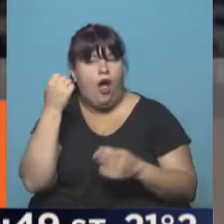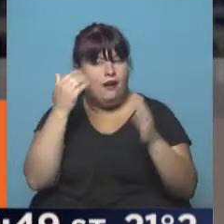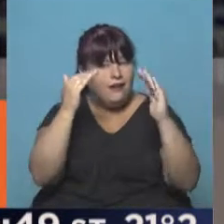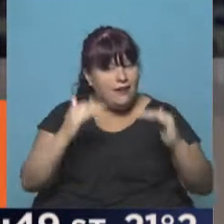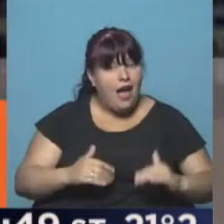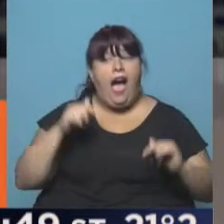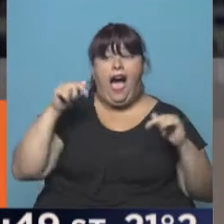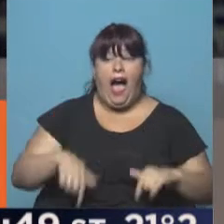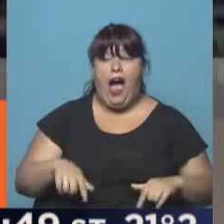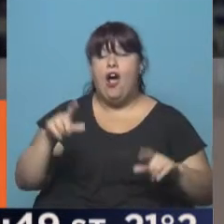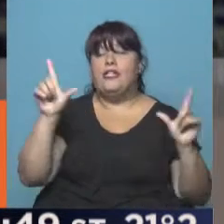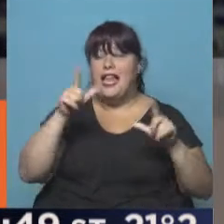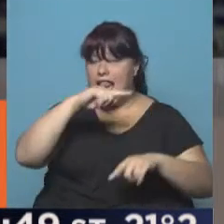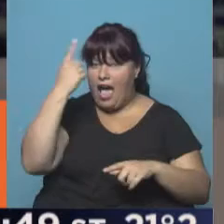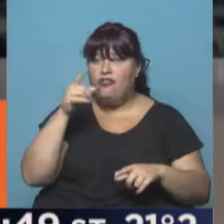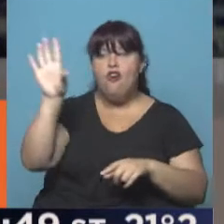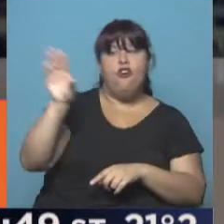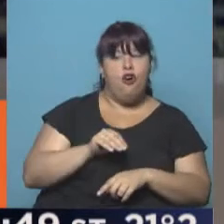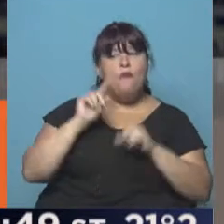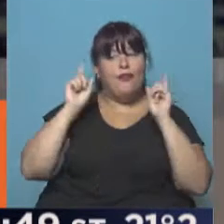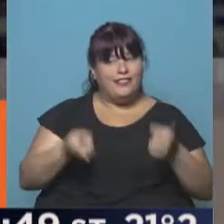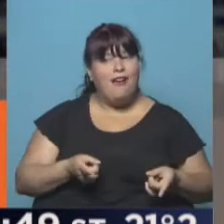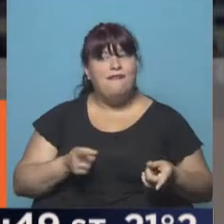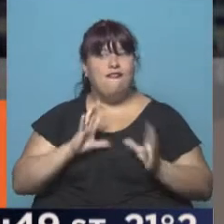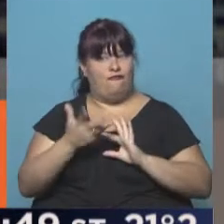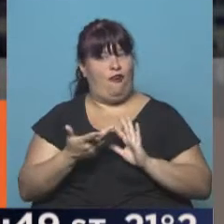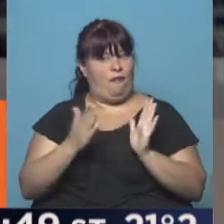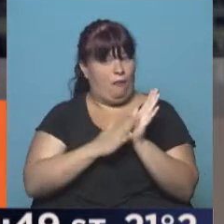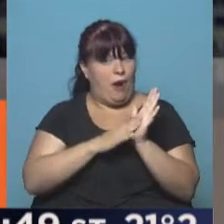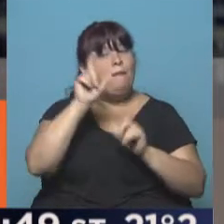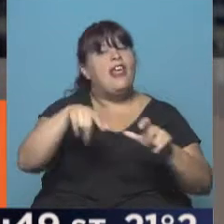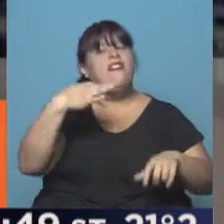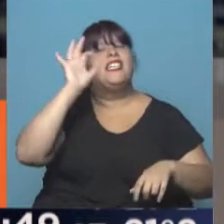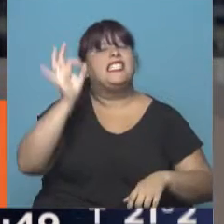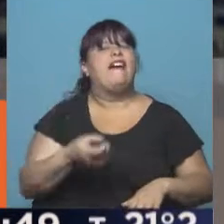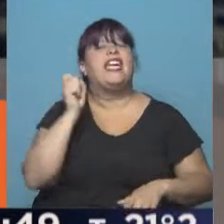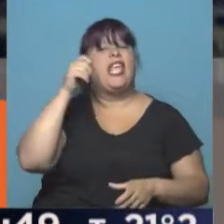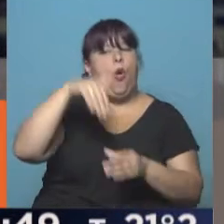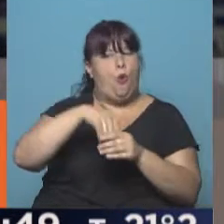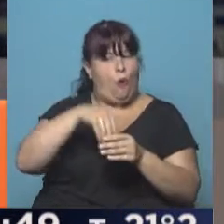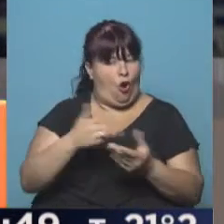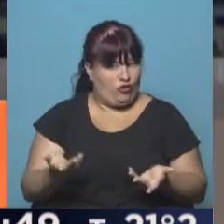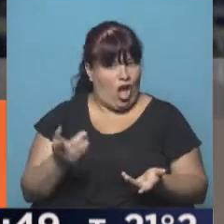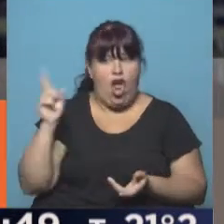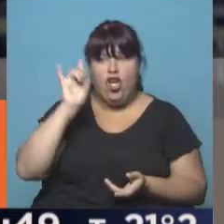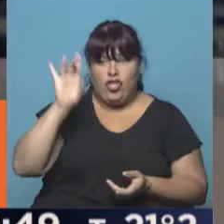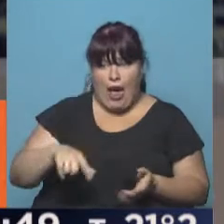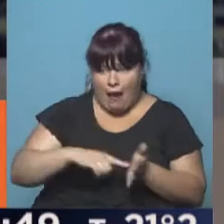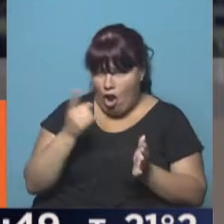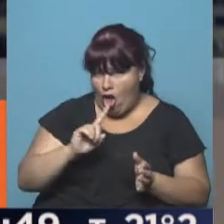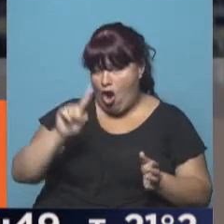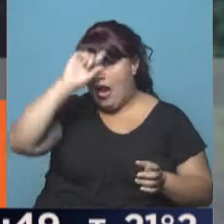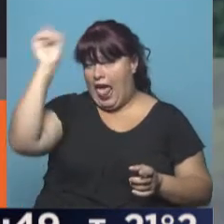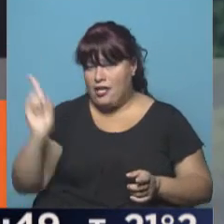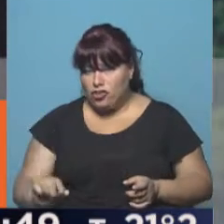Bueno, y ahora los medios nacionales han tomado eso también como elemento, para que la gente sepa quién votan, y no solamente acá en la capital, sino en